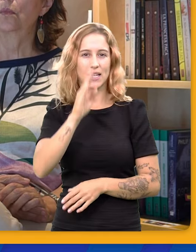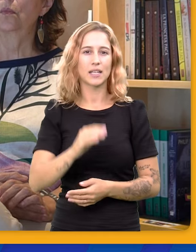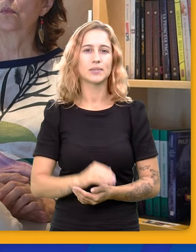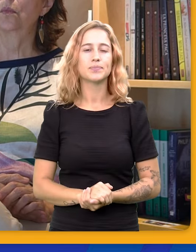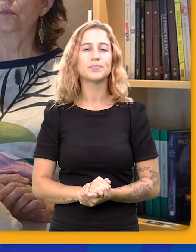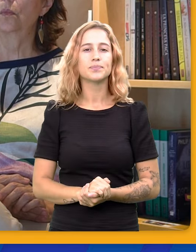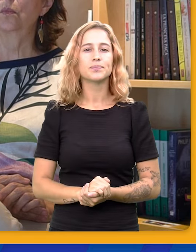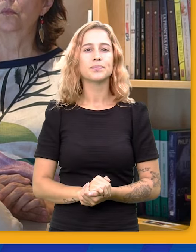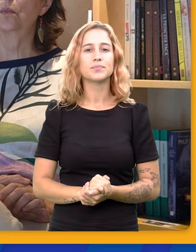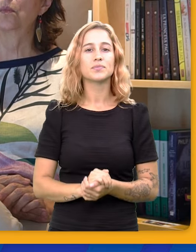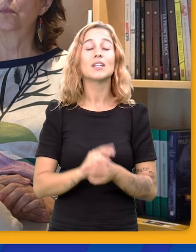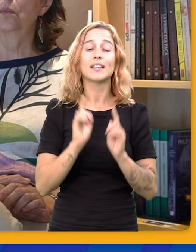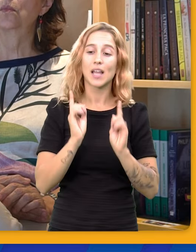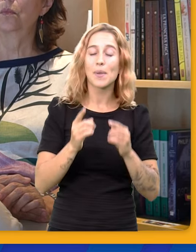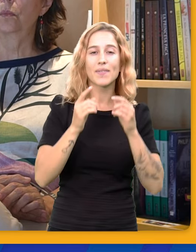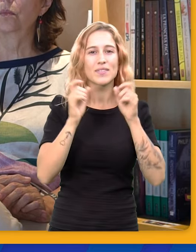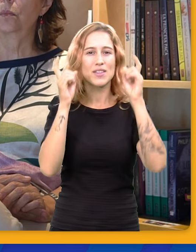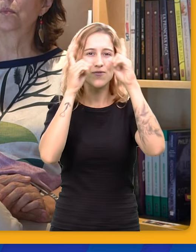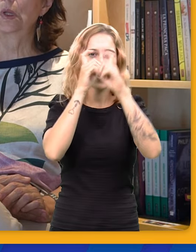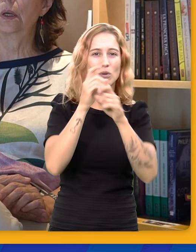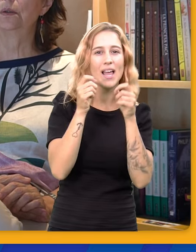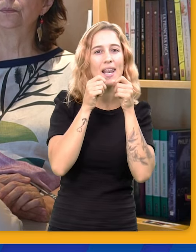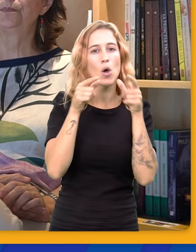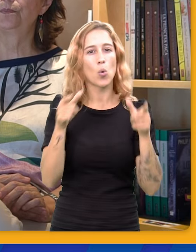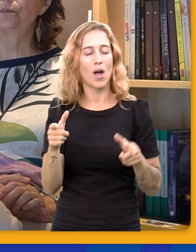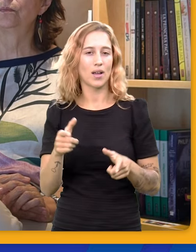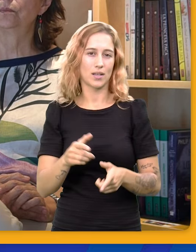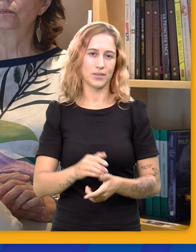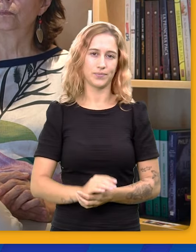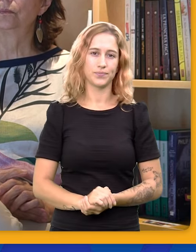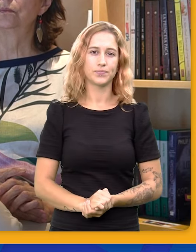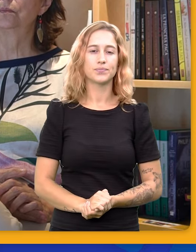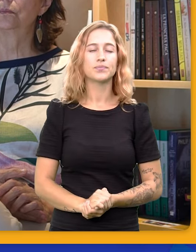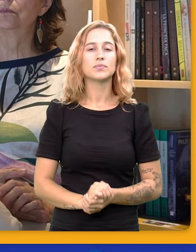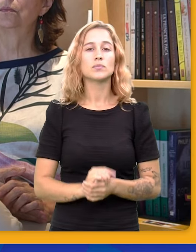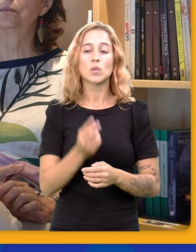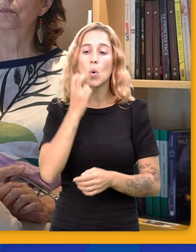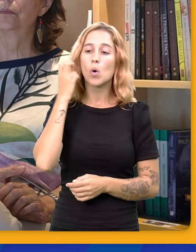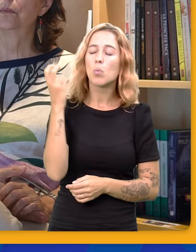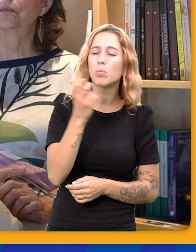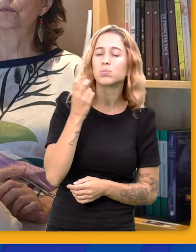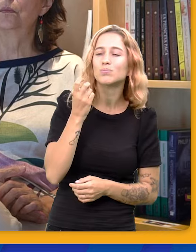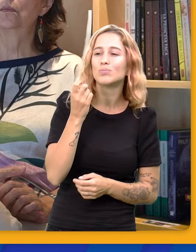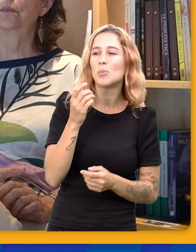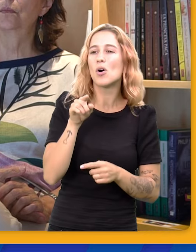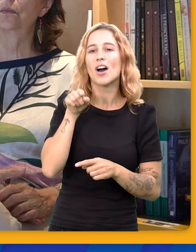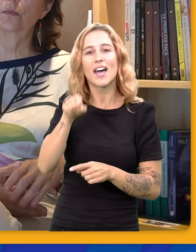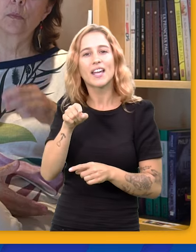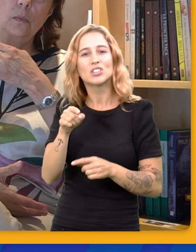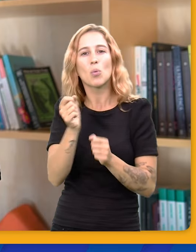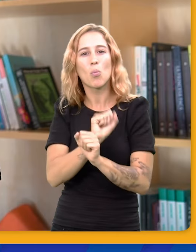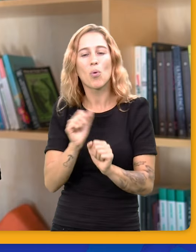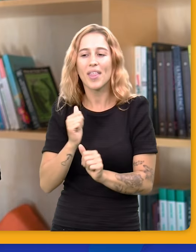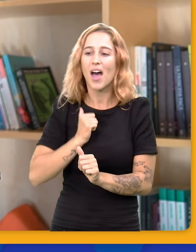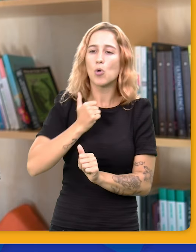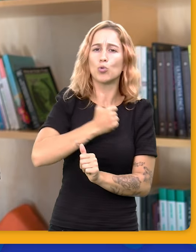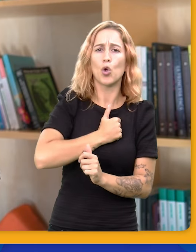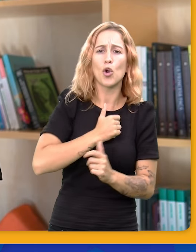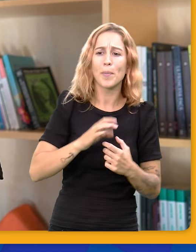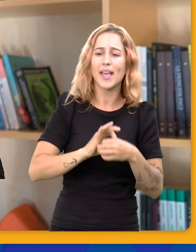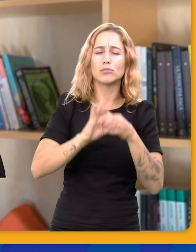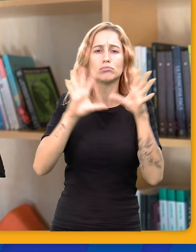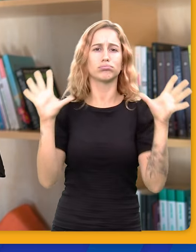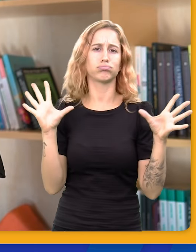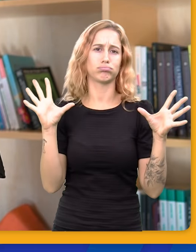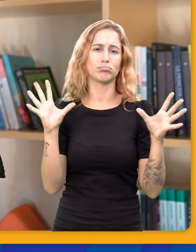es la mayor consulta. Las dificultades del lenguaje, trastornos del lenguaje. Entonces buscamos primero